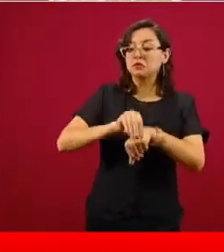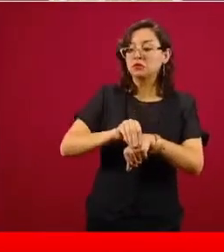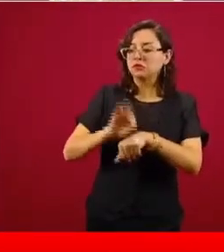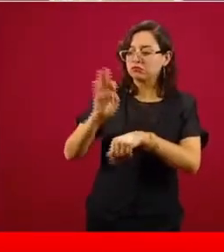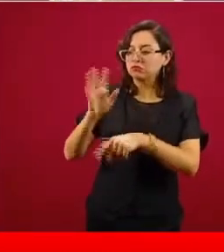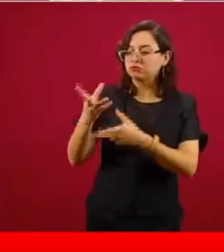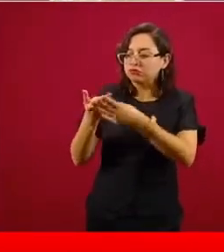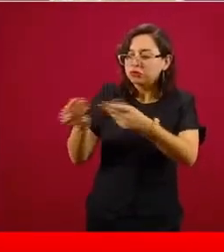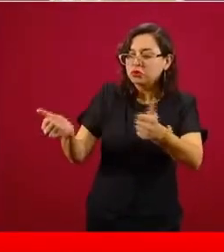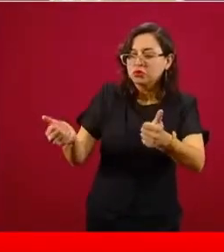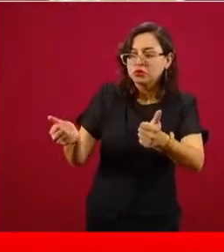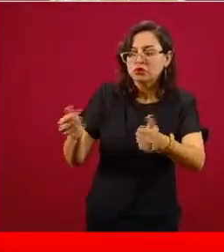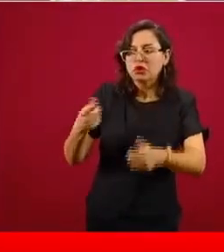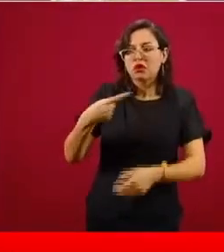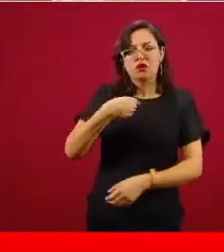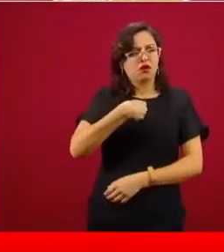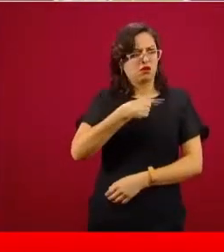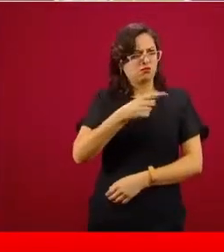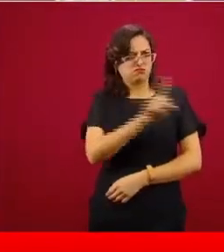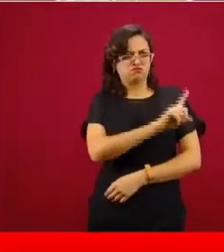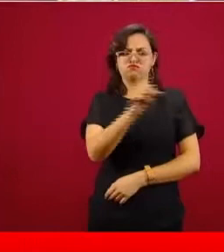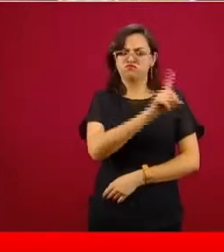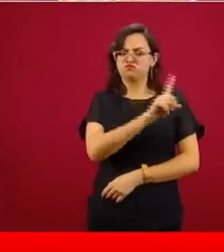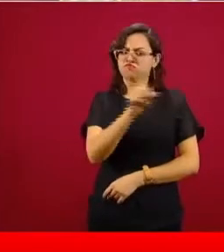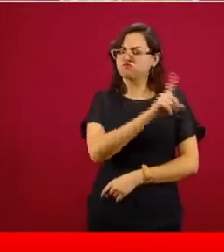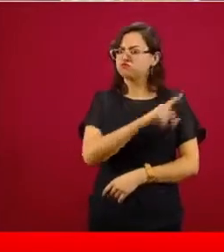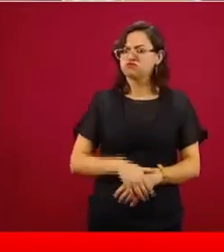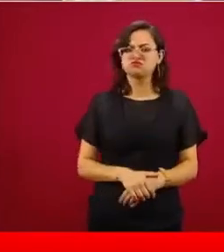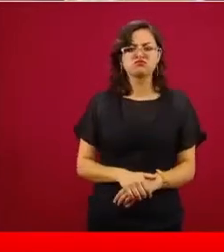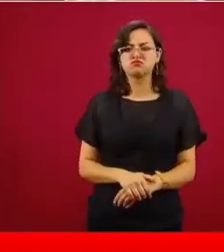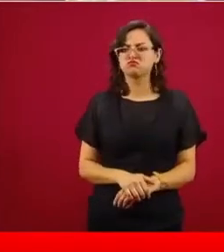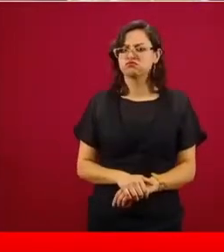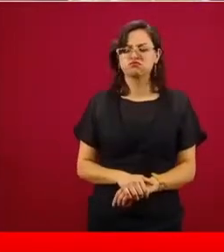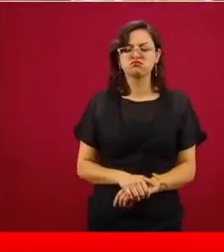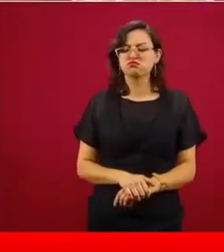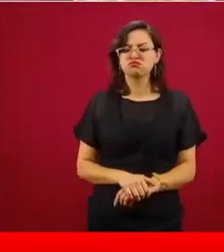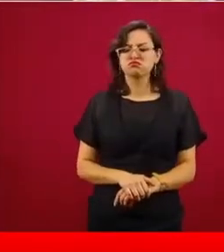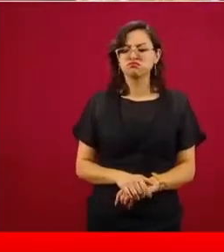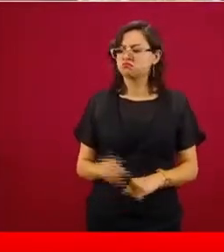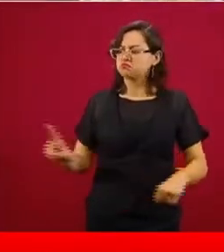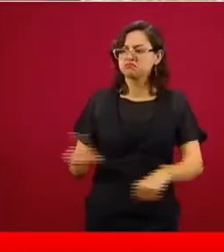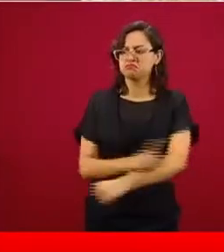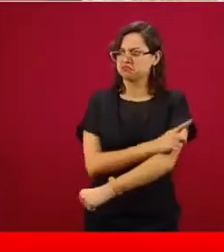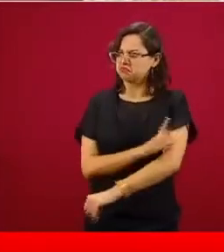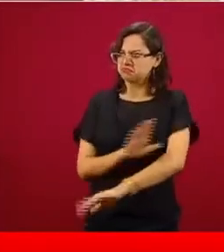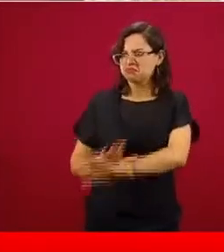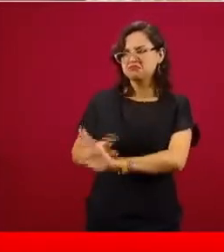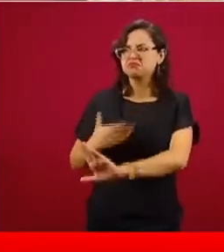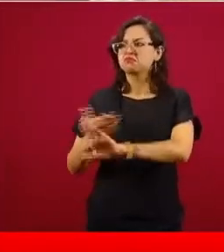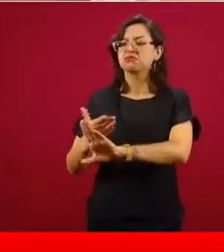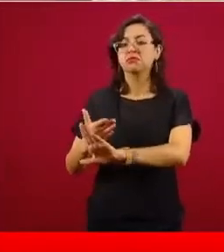no lo aceptamos.